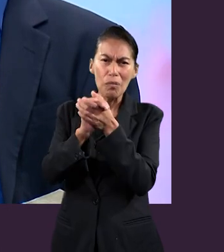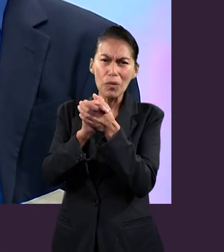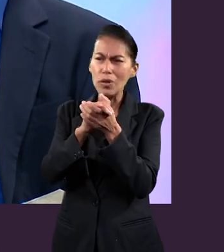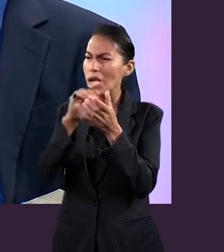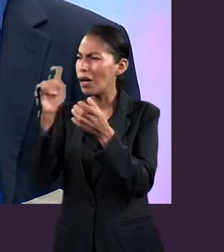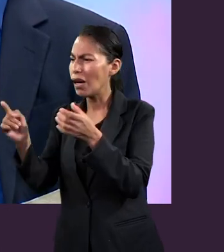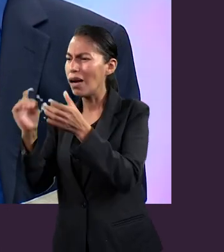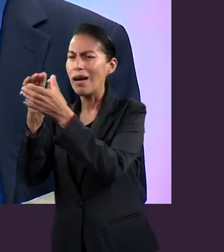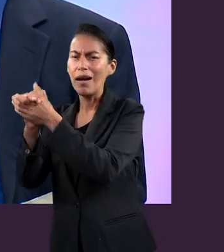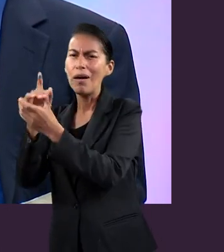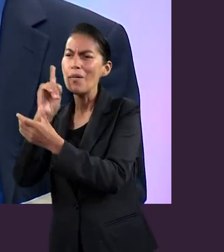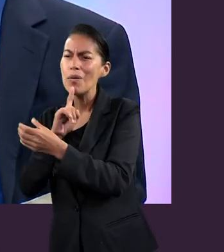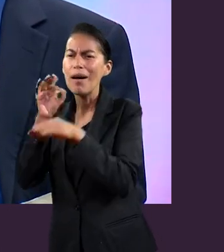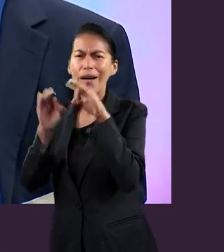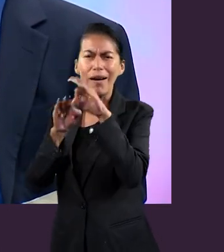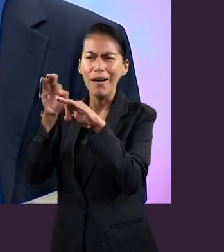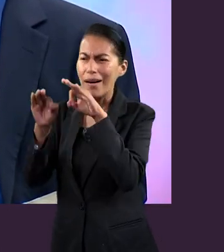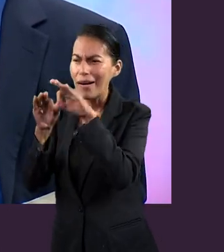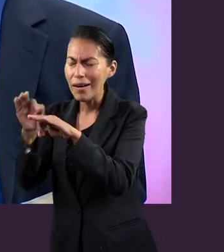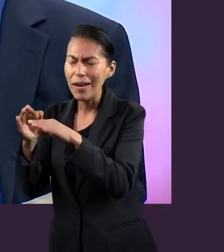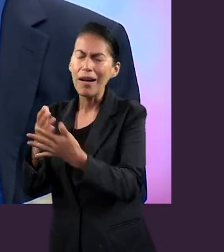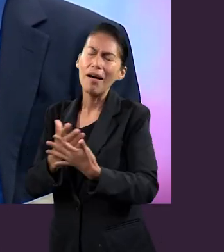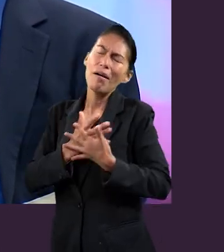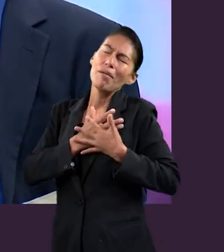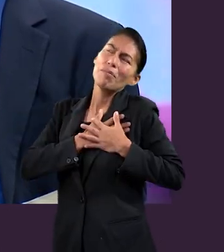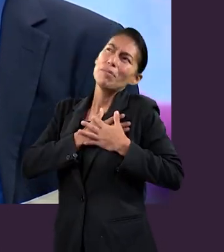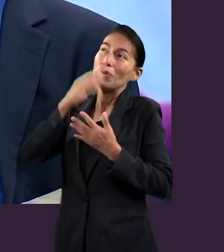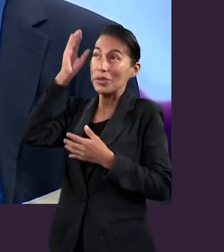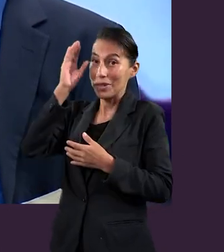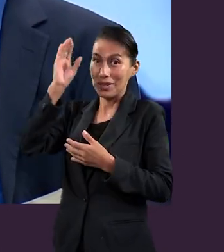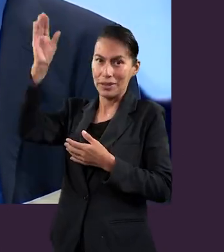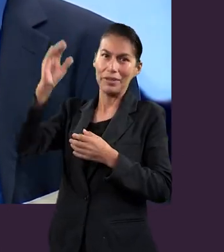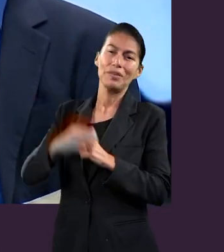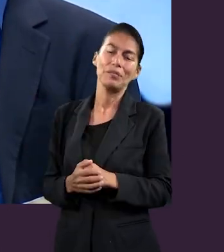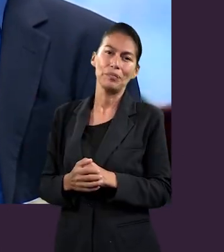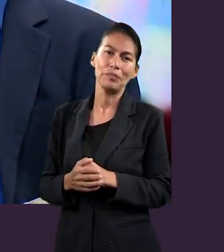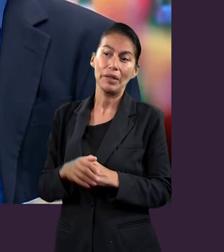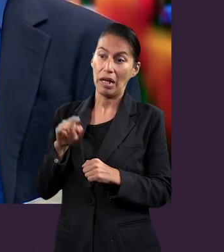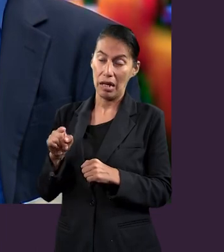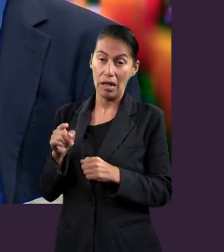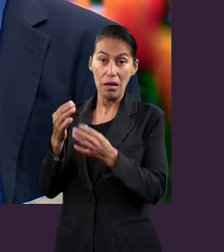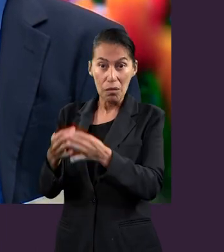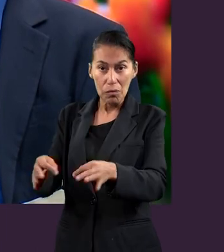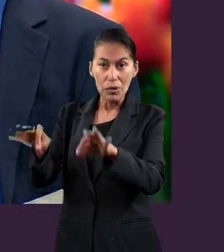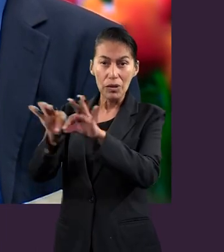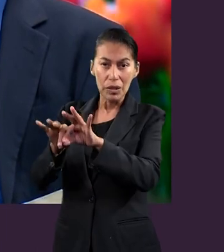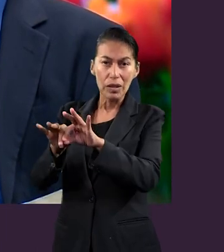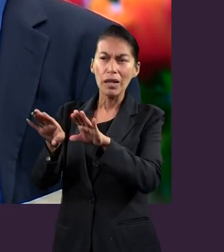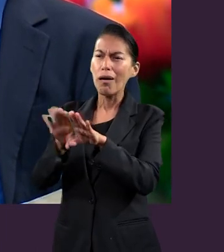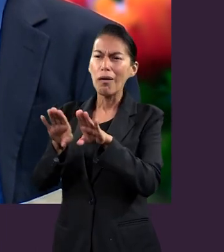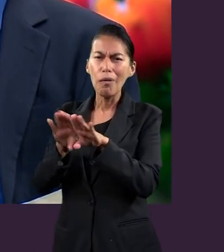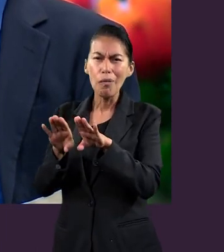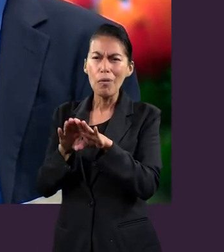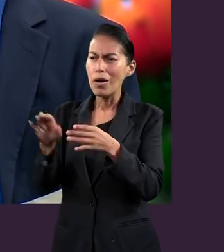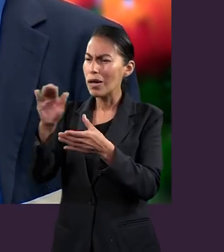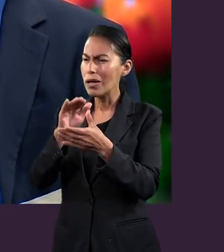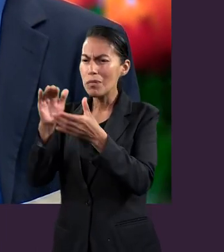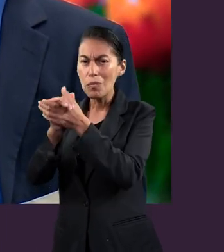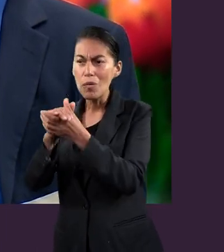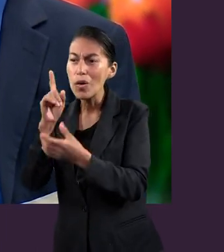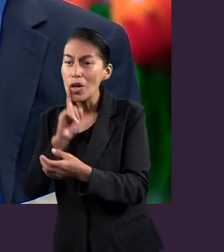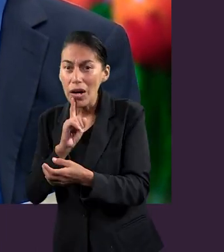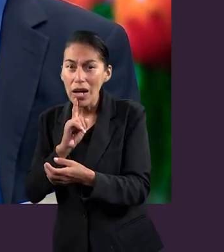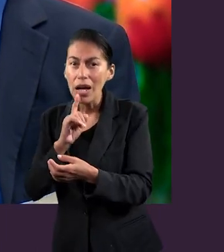los esposos deben tratar a sus esposas basados en el amor de Cristo. Establece un principio de cómo las